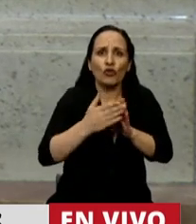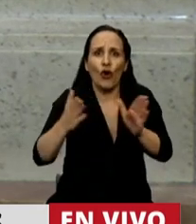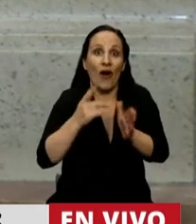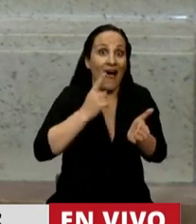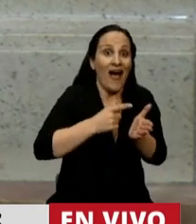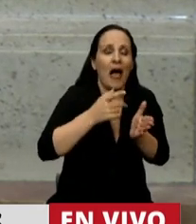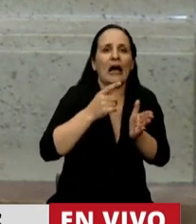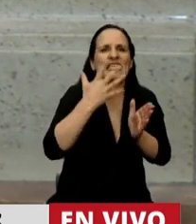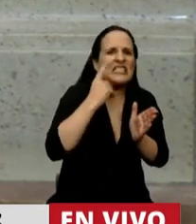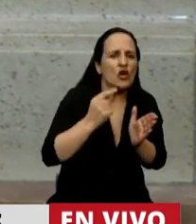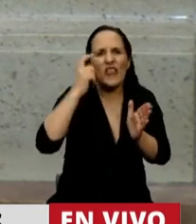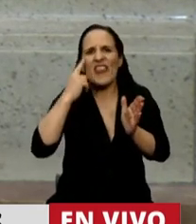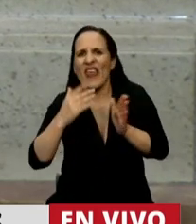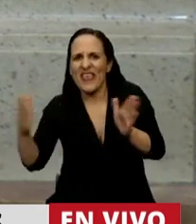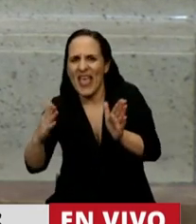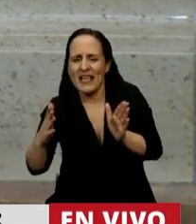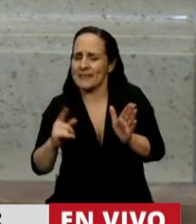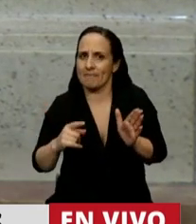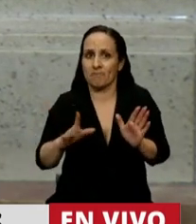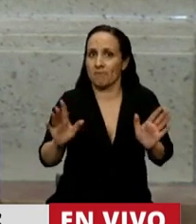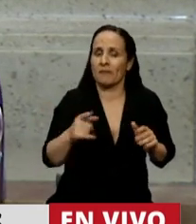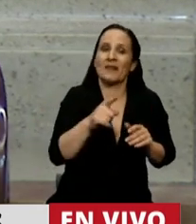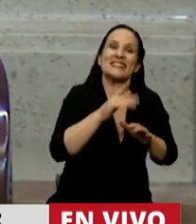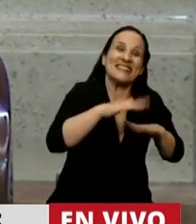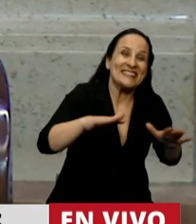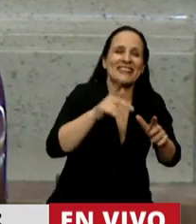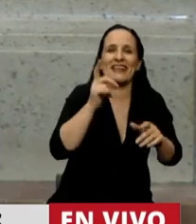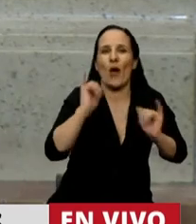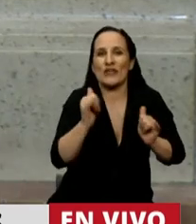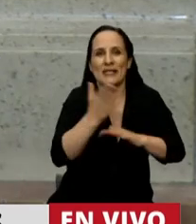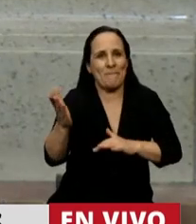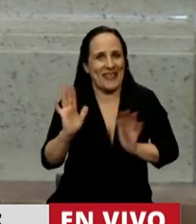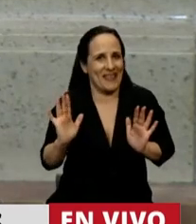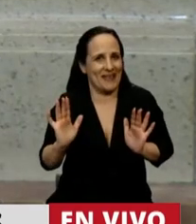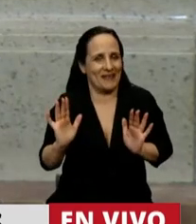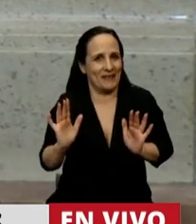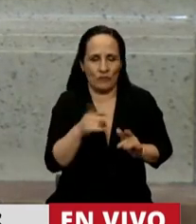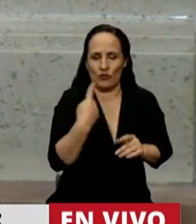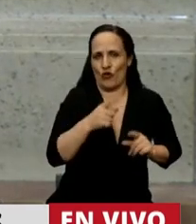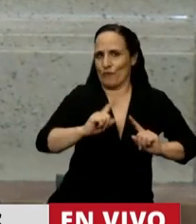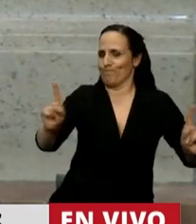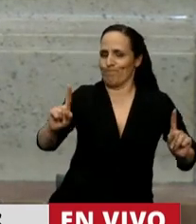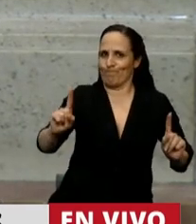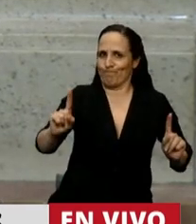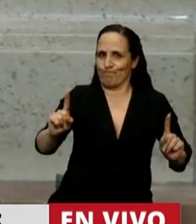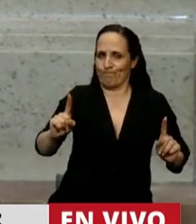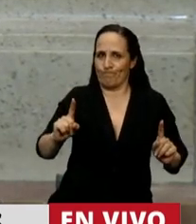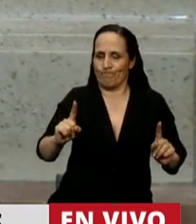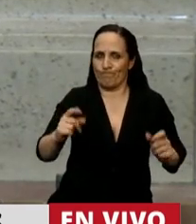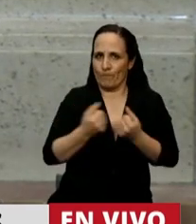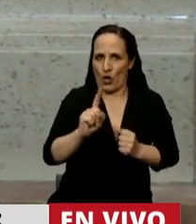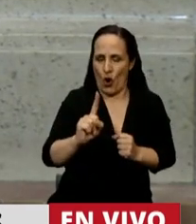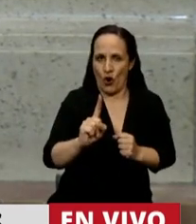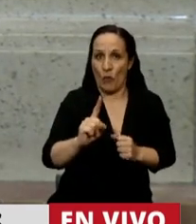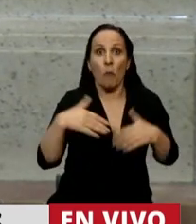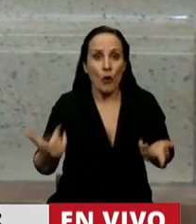una mujer o un adolescente lo pide. Por eso llamamos a seguir en las